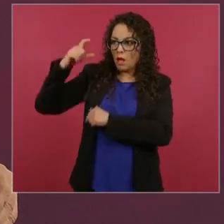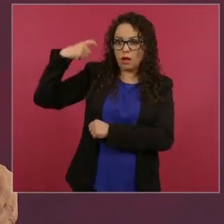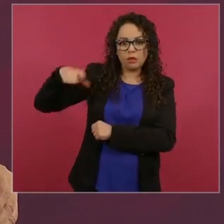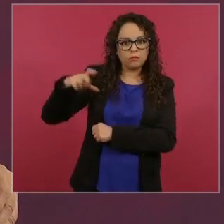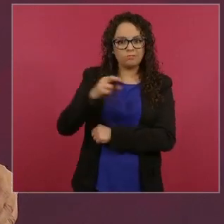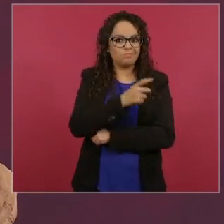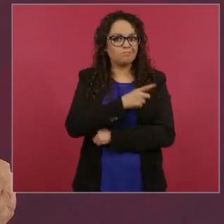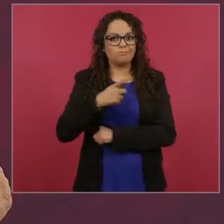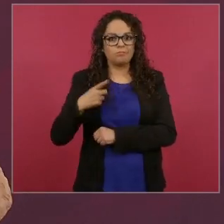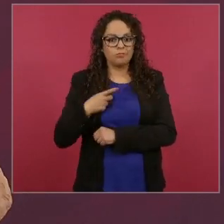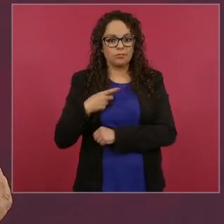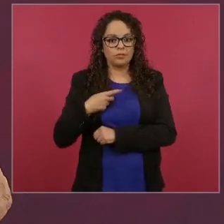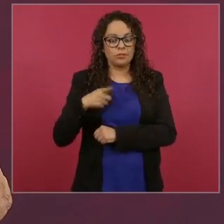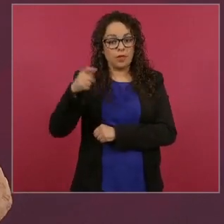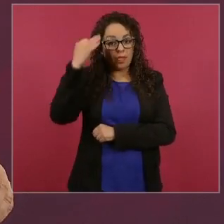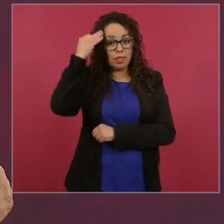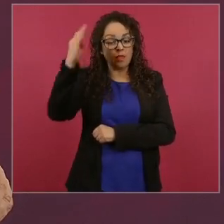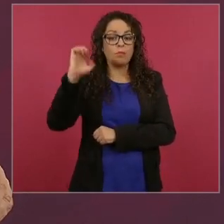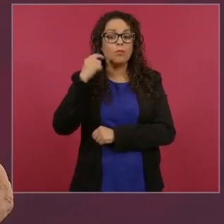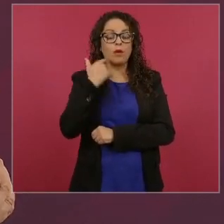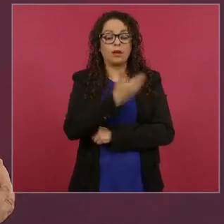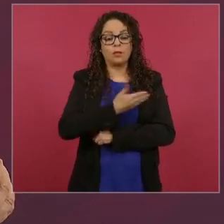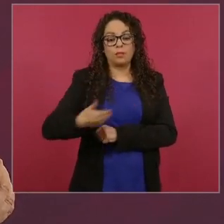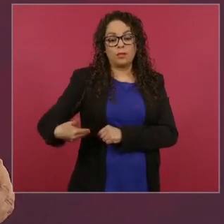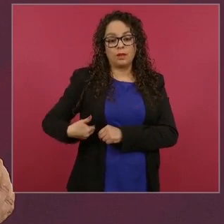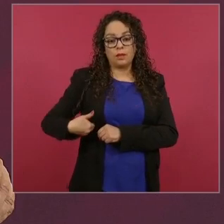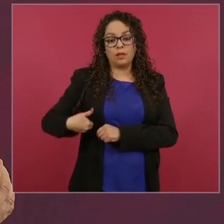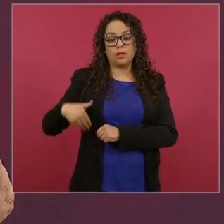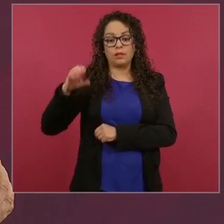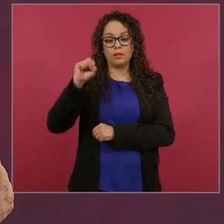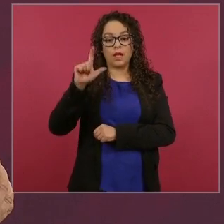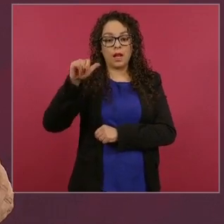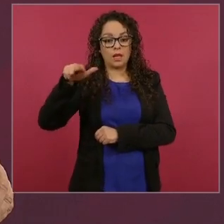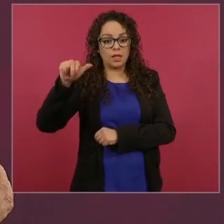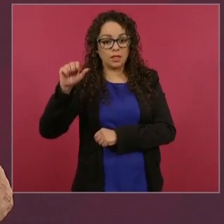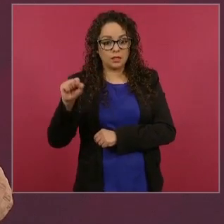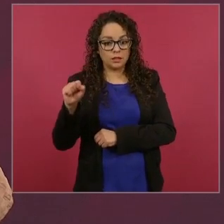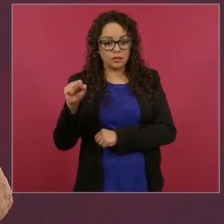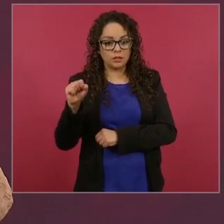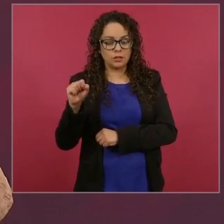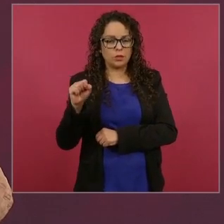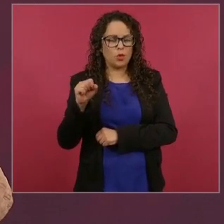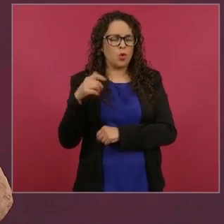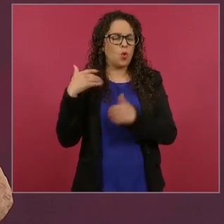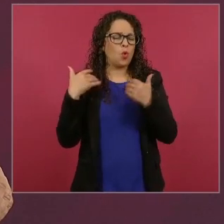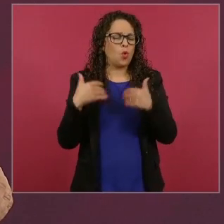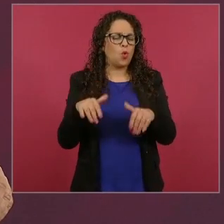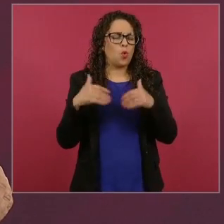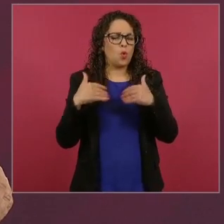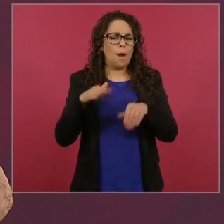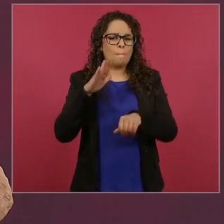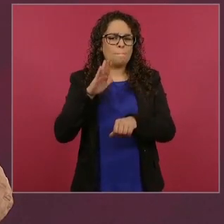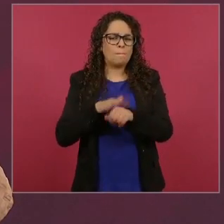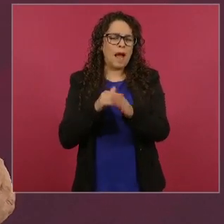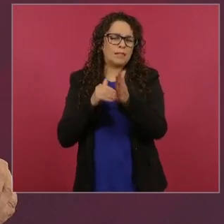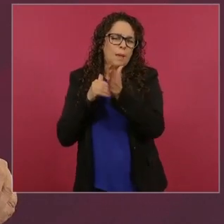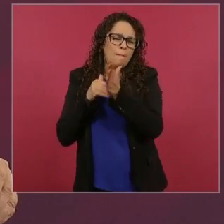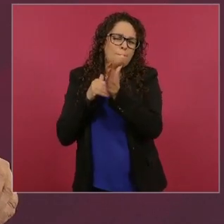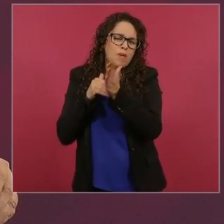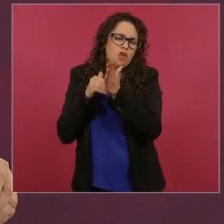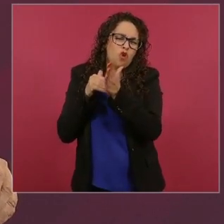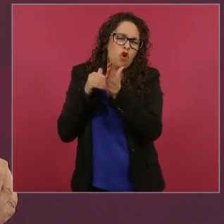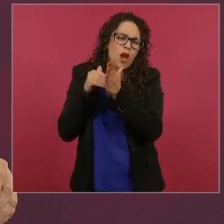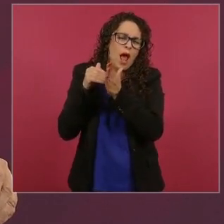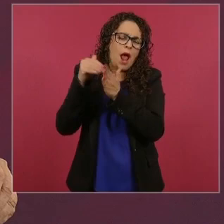del mundo con más multimillonarios o sea sólo